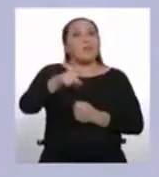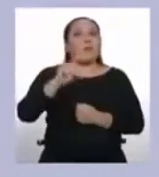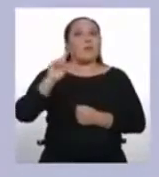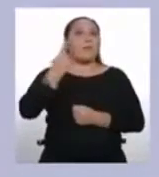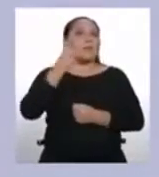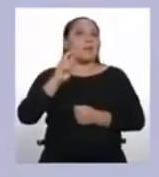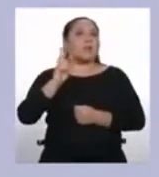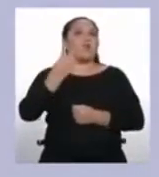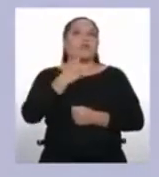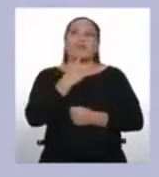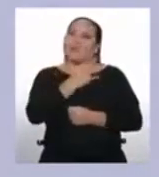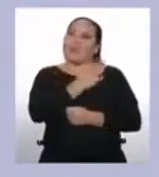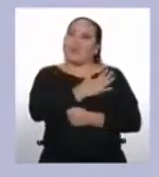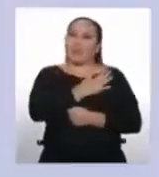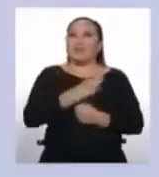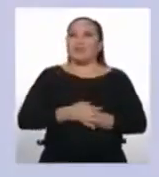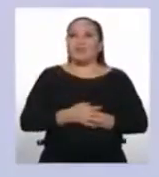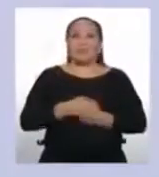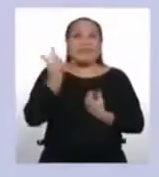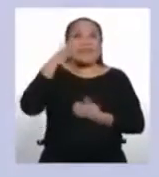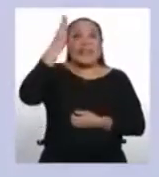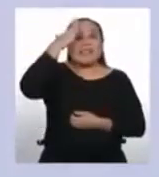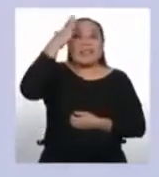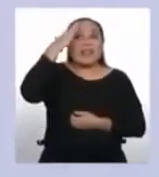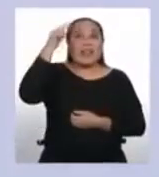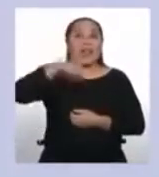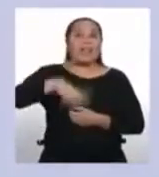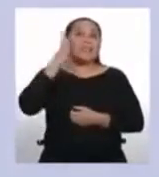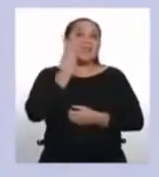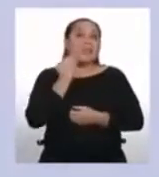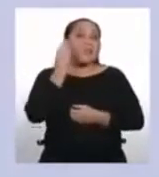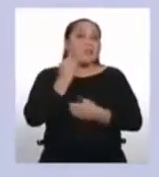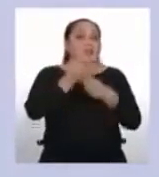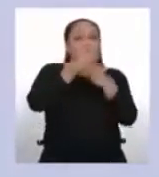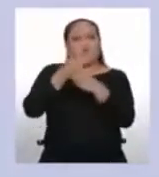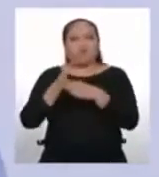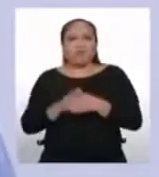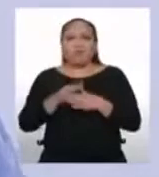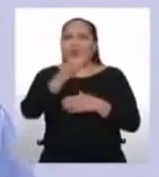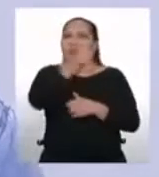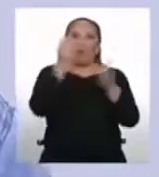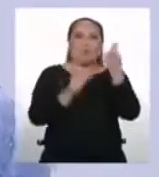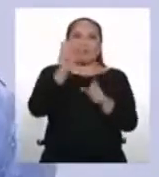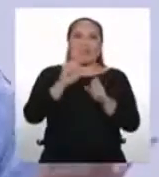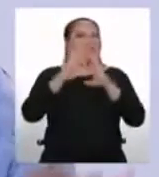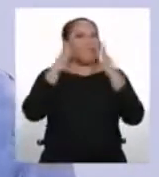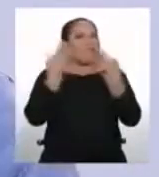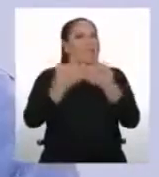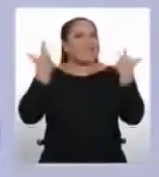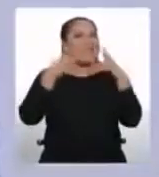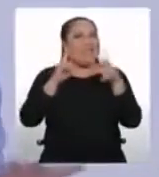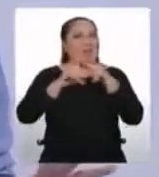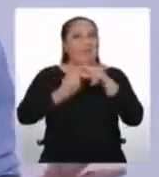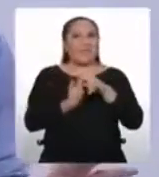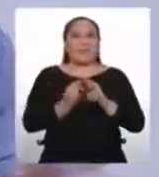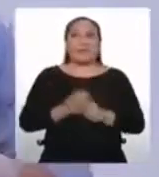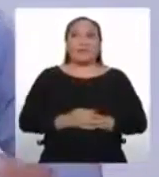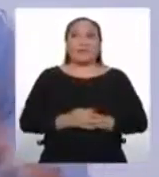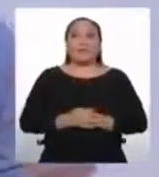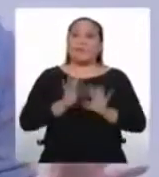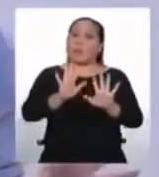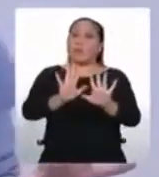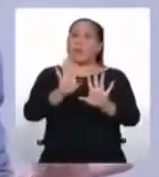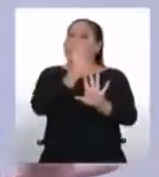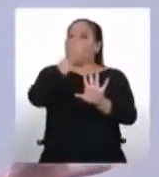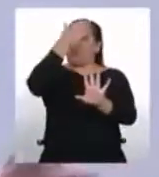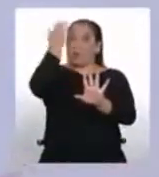primero y segundo grado de secundaria. Ya sabes que esta experiencia la puedes compartir con cualquier miembro de tu familia. Así que comenzamos. Fundamental